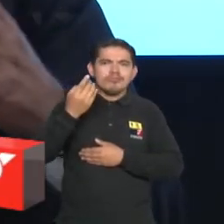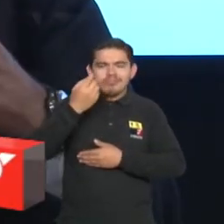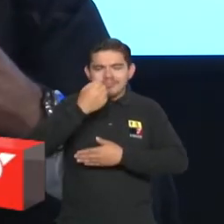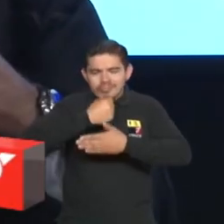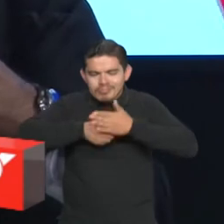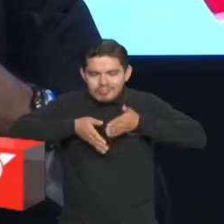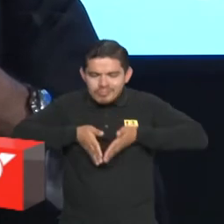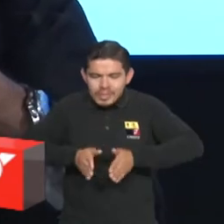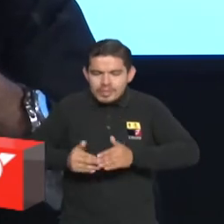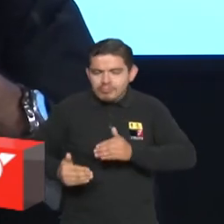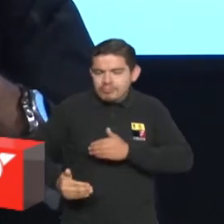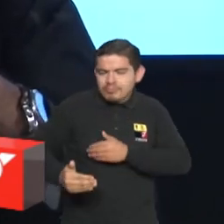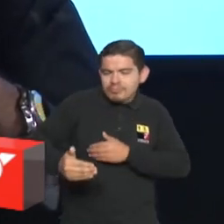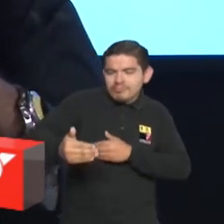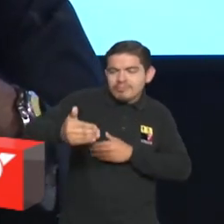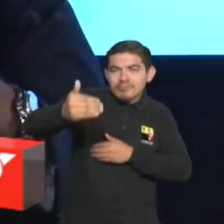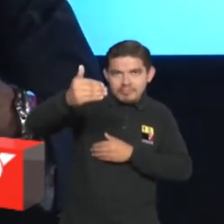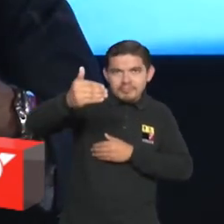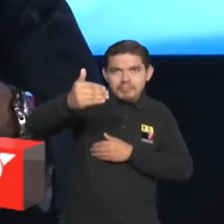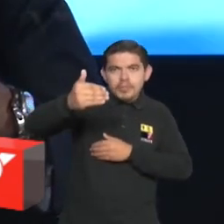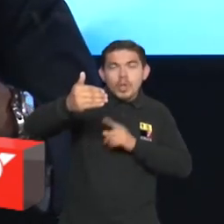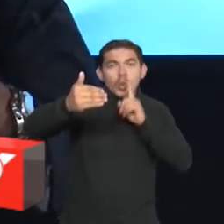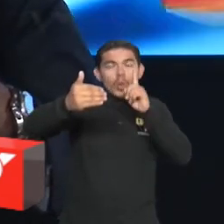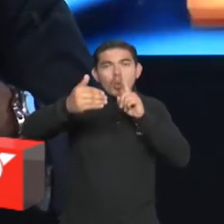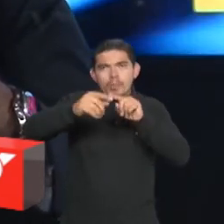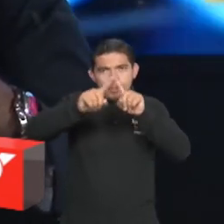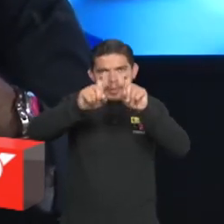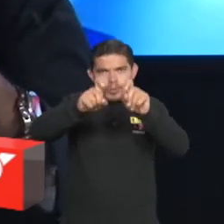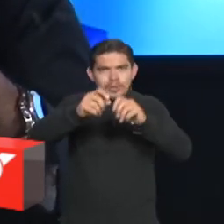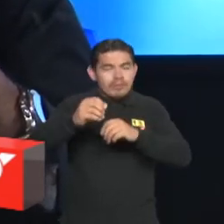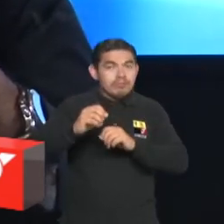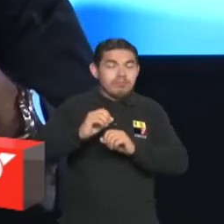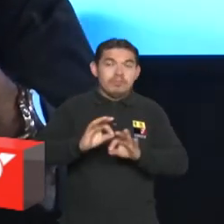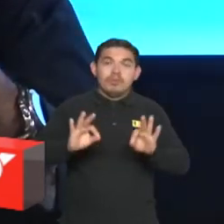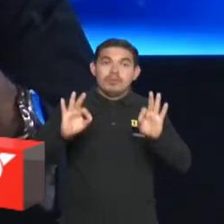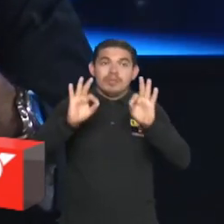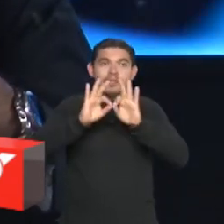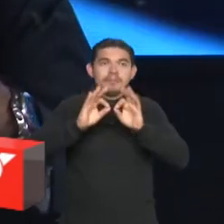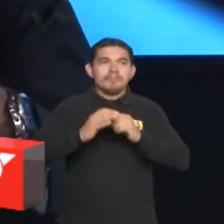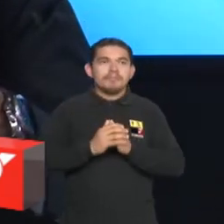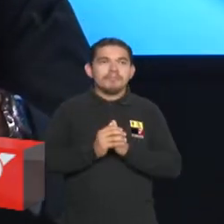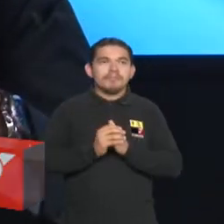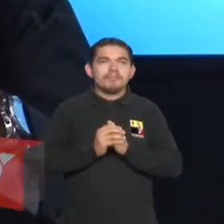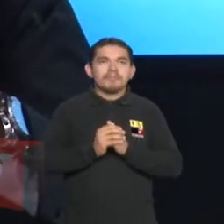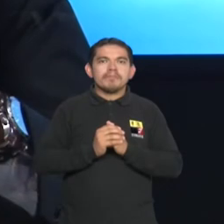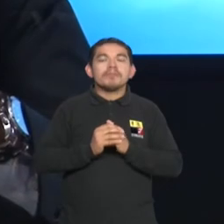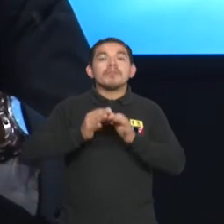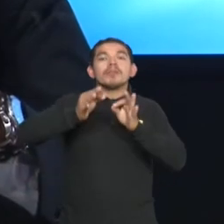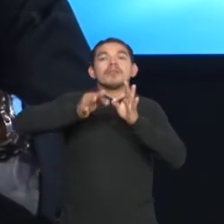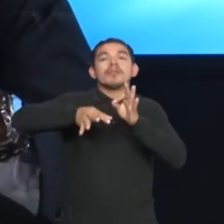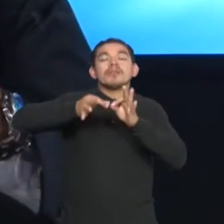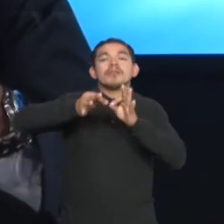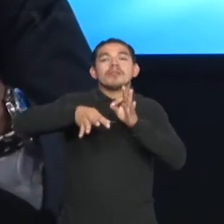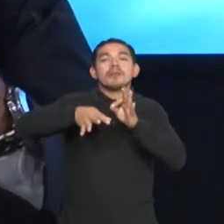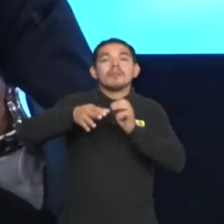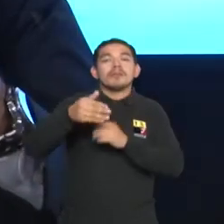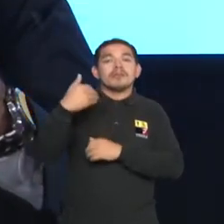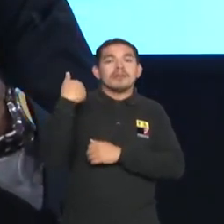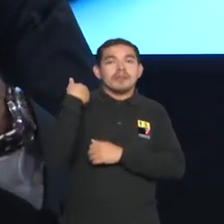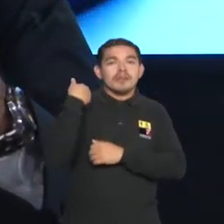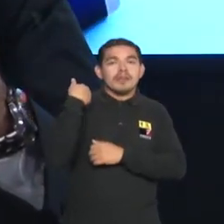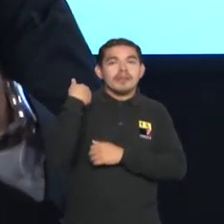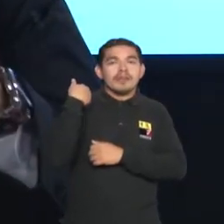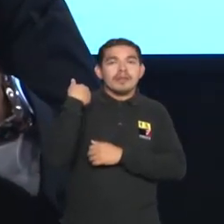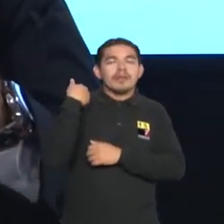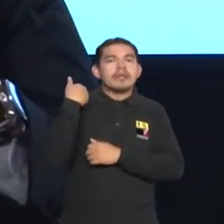Hago una pregunta que sería clave en revisar. El intérprete tiene una